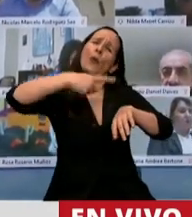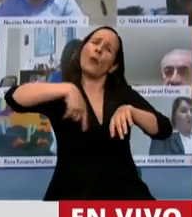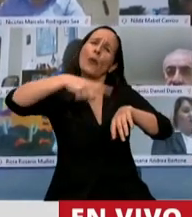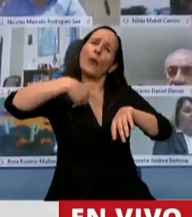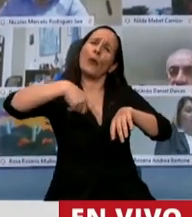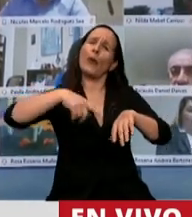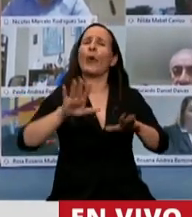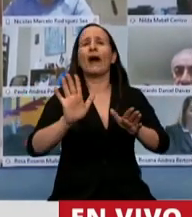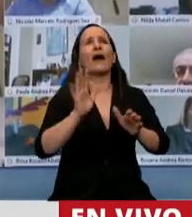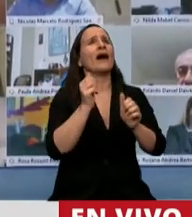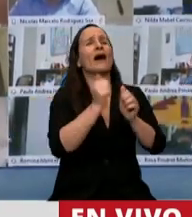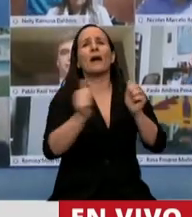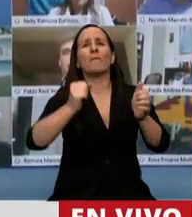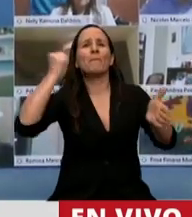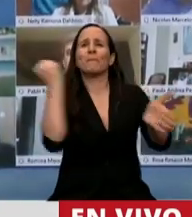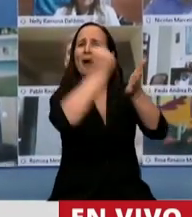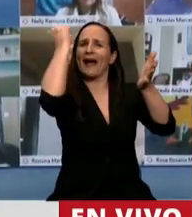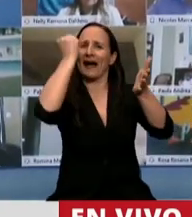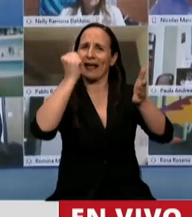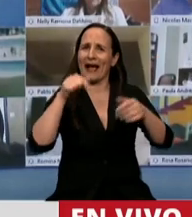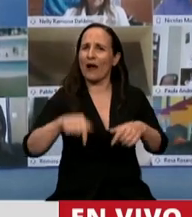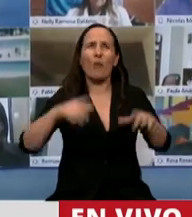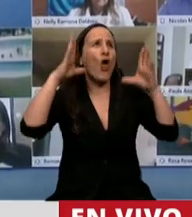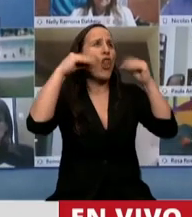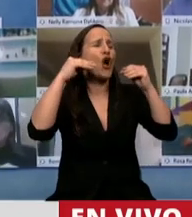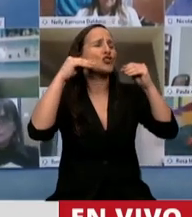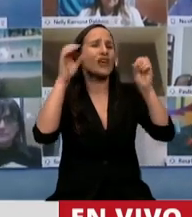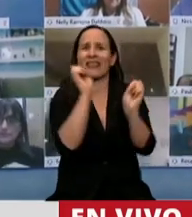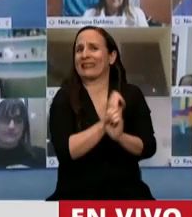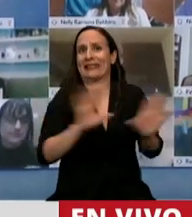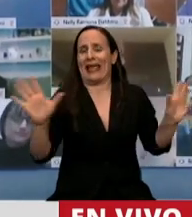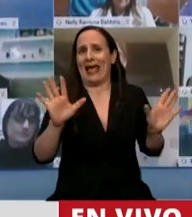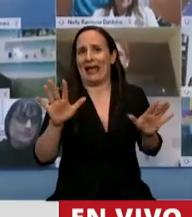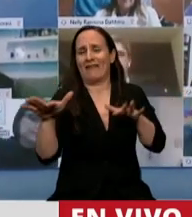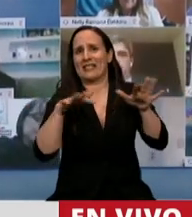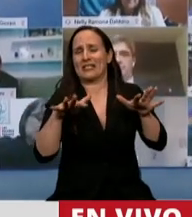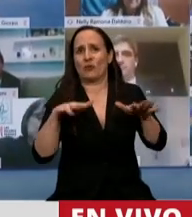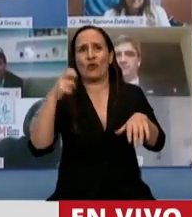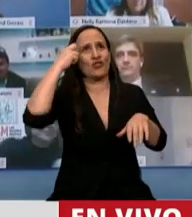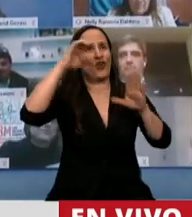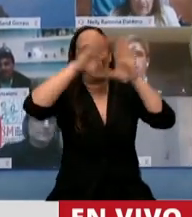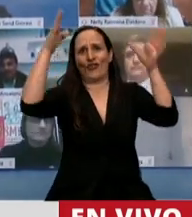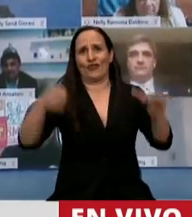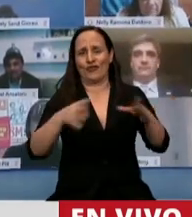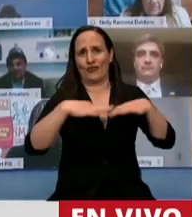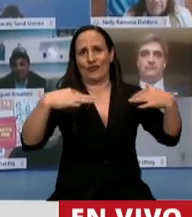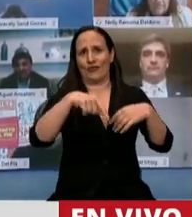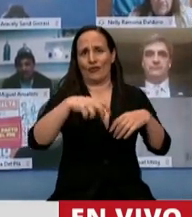como una de las noches trágicas que se han vivido en este cuerpo.